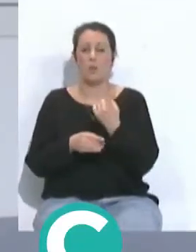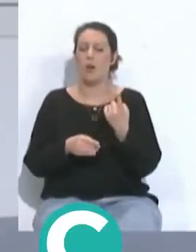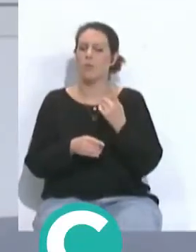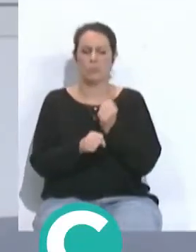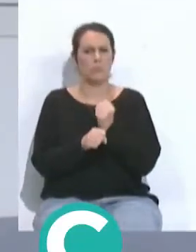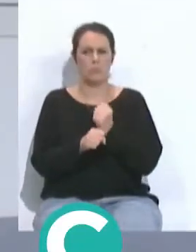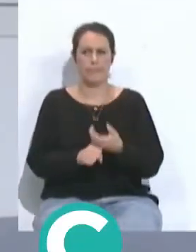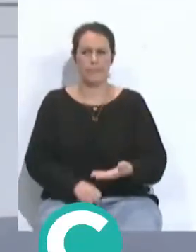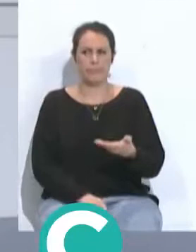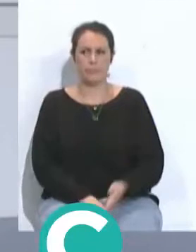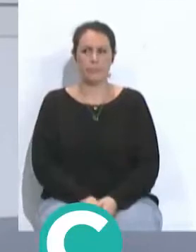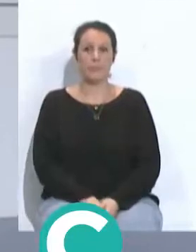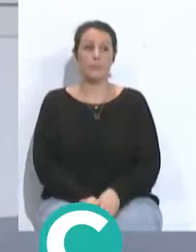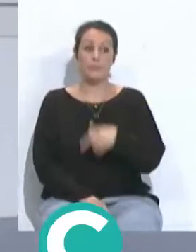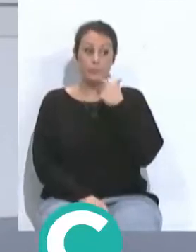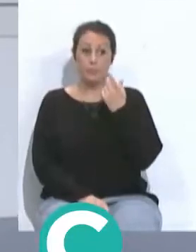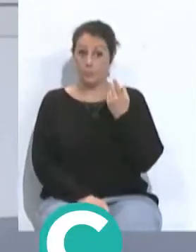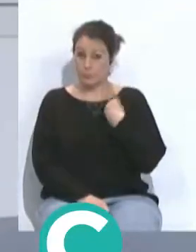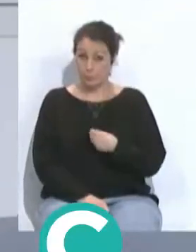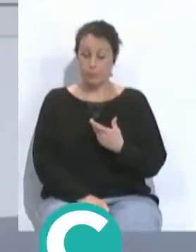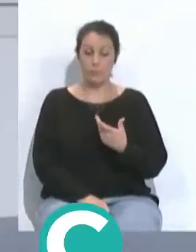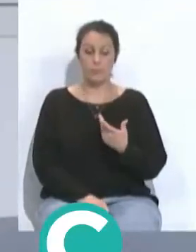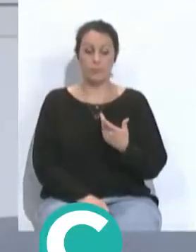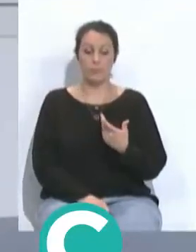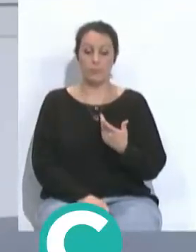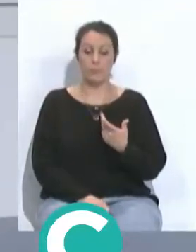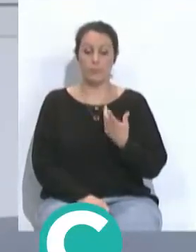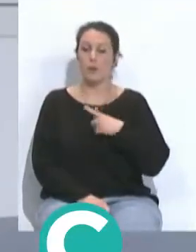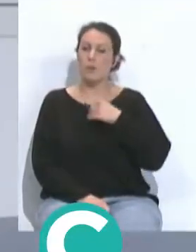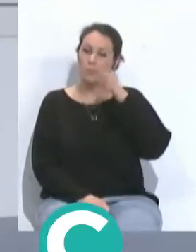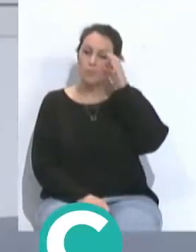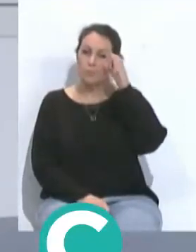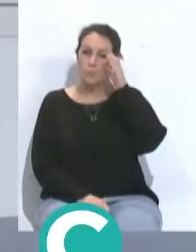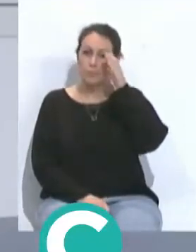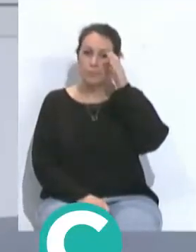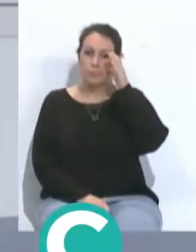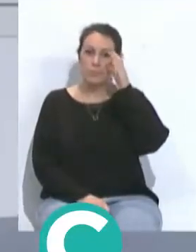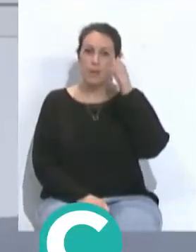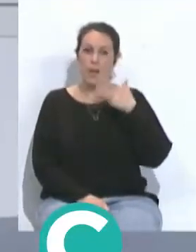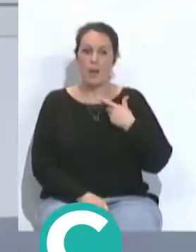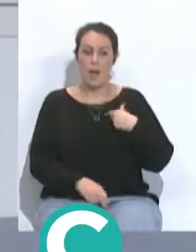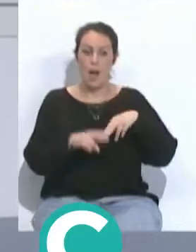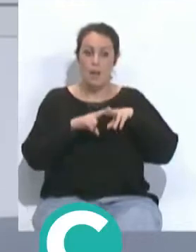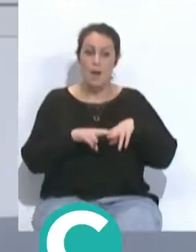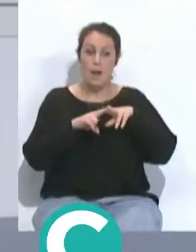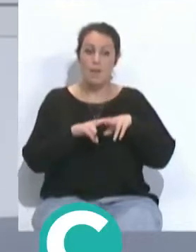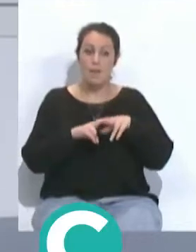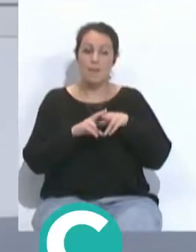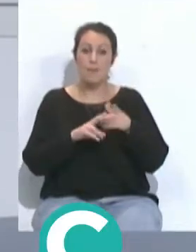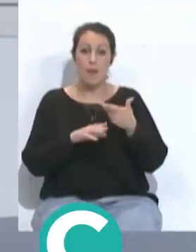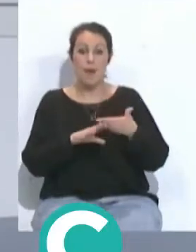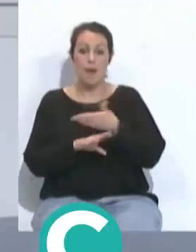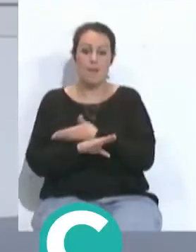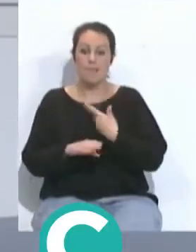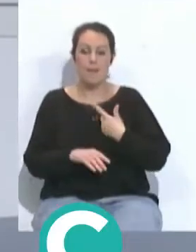importante. Como decimos, vamos a escuchar, antes de entrar en los análisis y demás, a